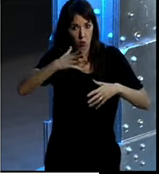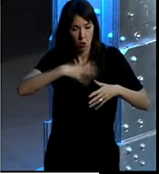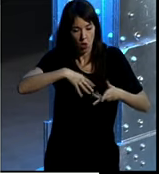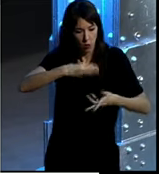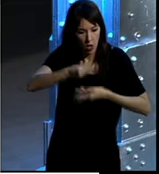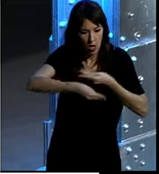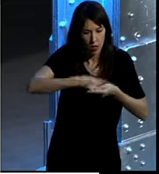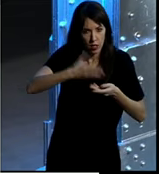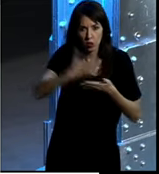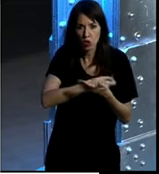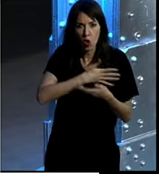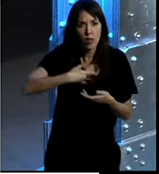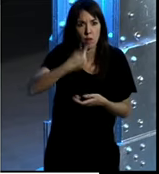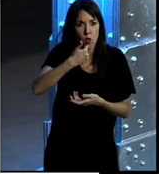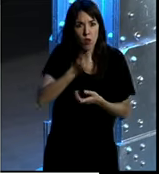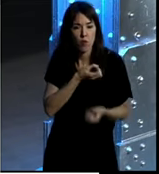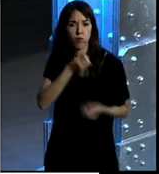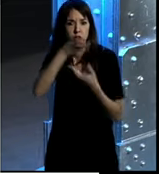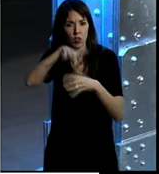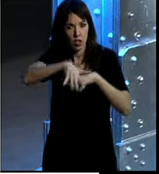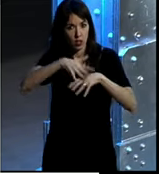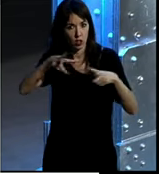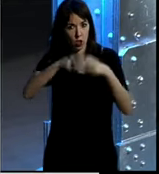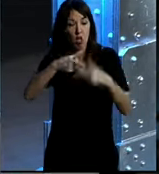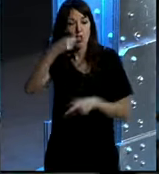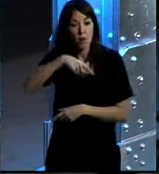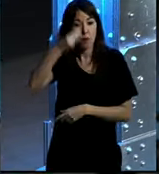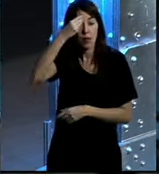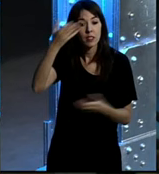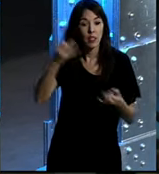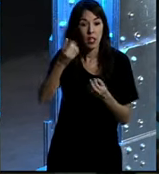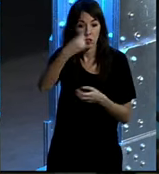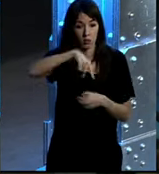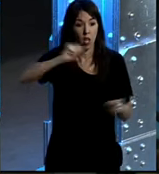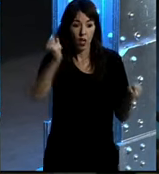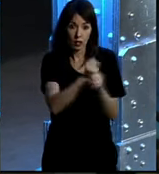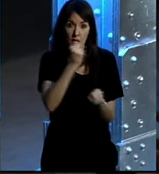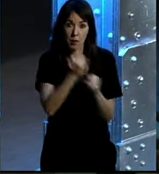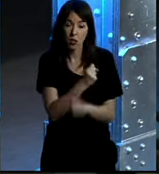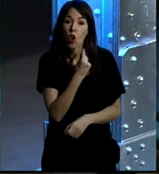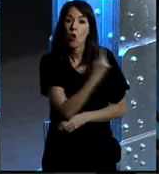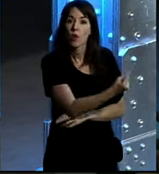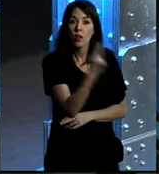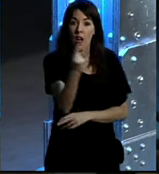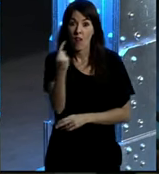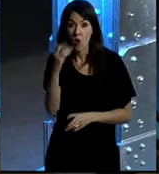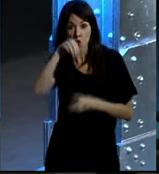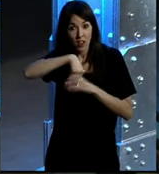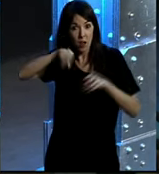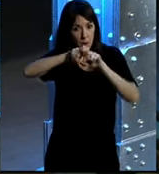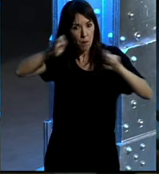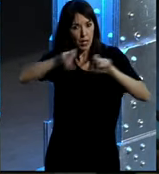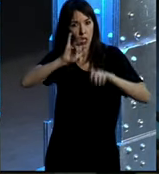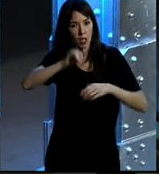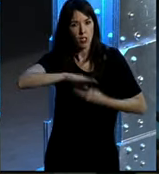y volcar todo aquello que queramos decir en las redes sociales, pero también pensad, aquellos que estáis trabajando, cada uno de vosotros en vuestras empresas